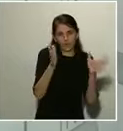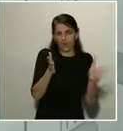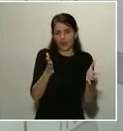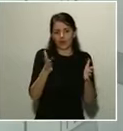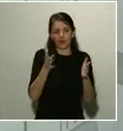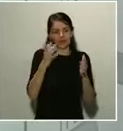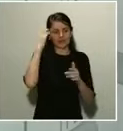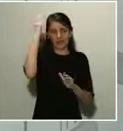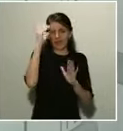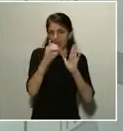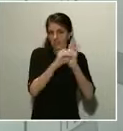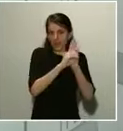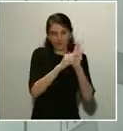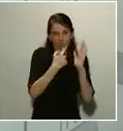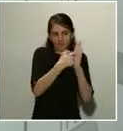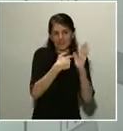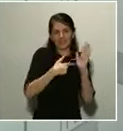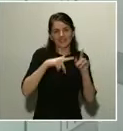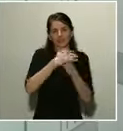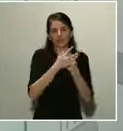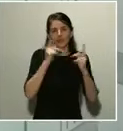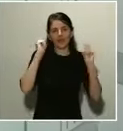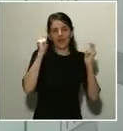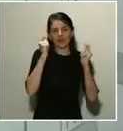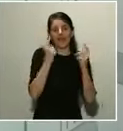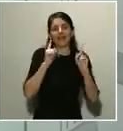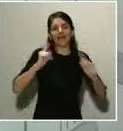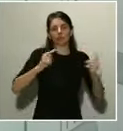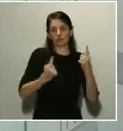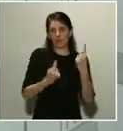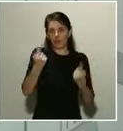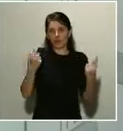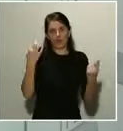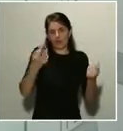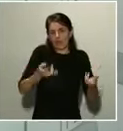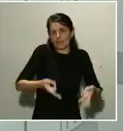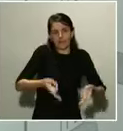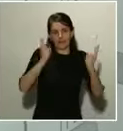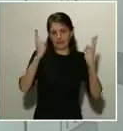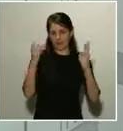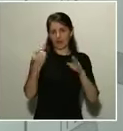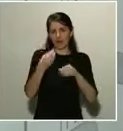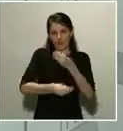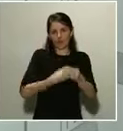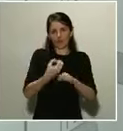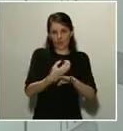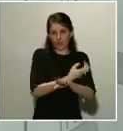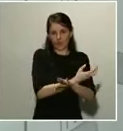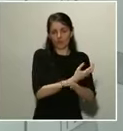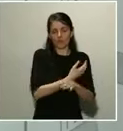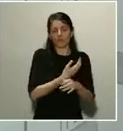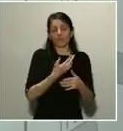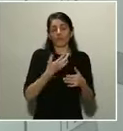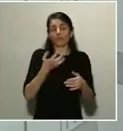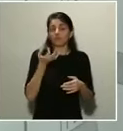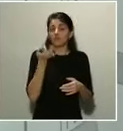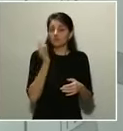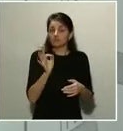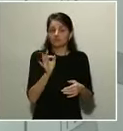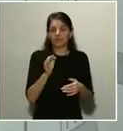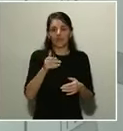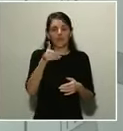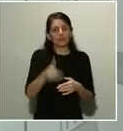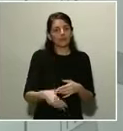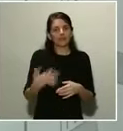de Estado de Alarma y, por lo tanto, estamos obligados a plantearlo. Lo importante es que no ha hecho falta imponerlo de un modo